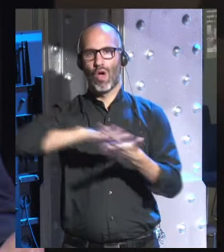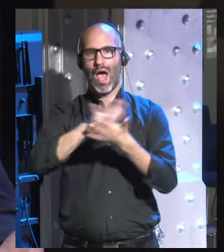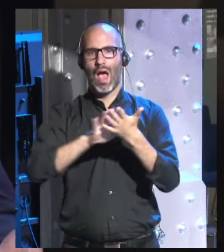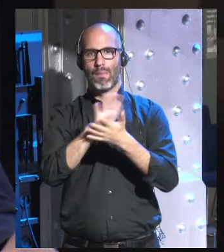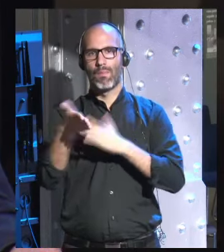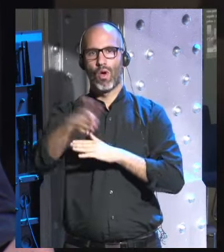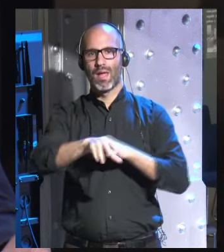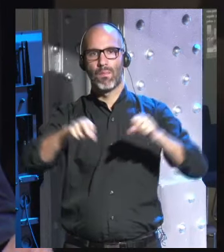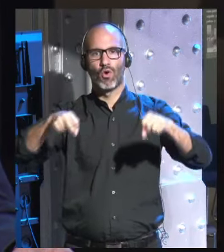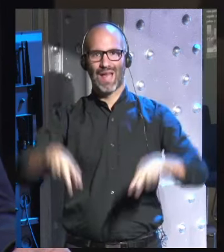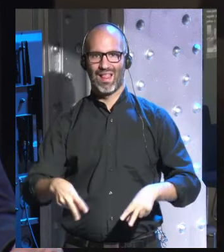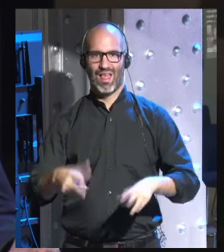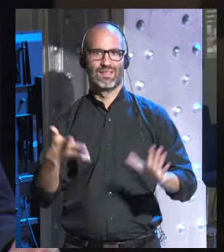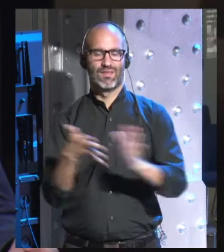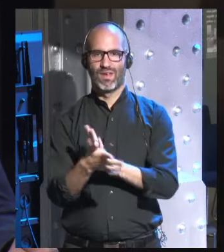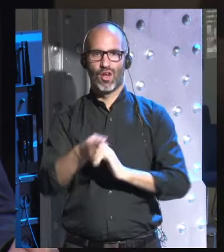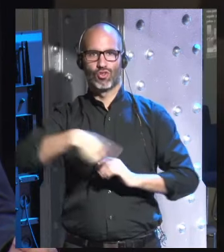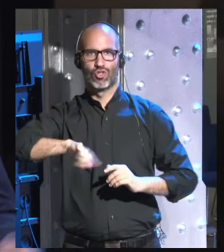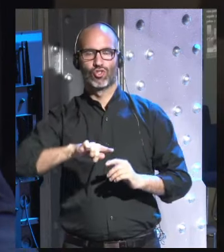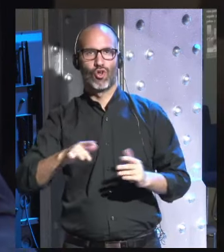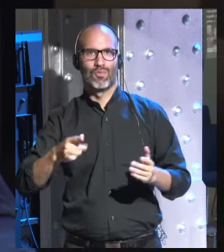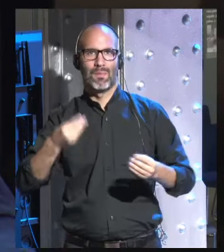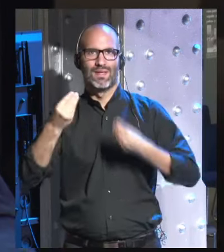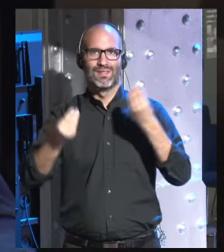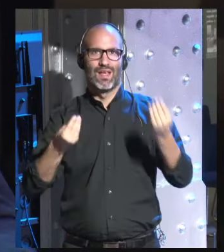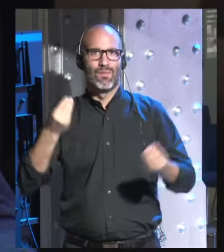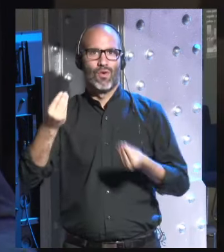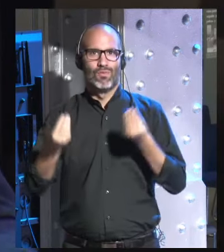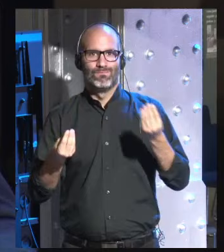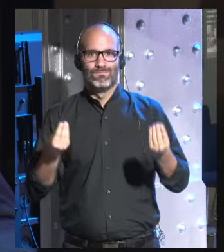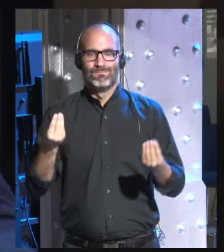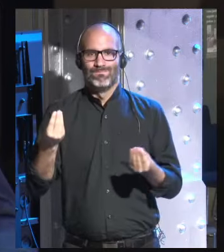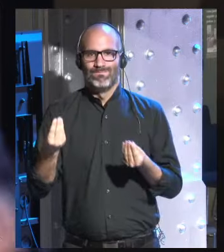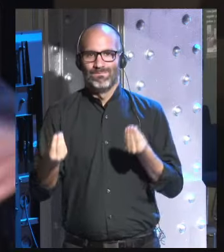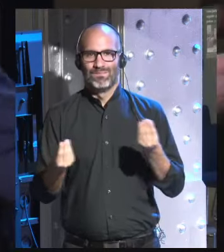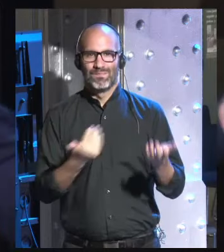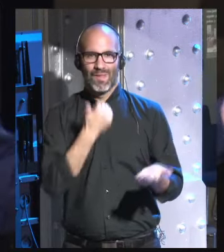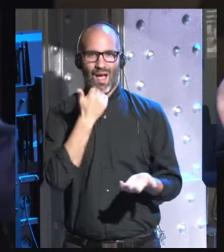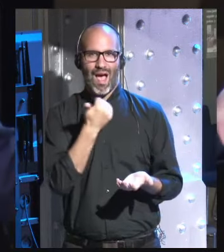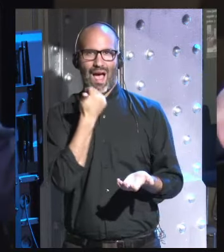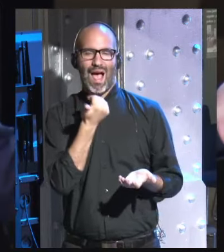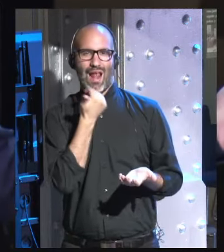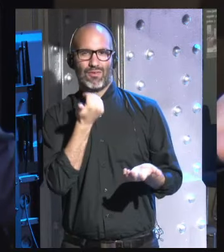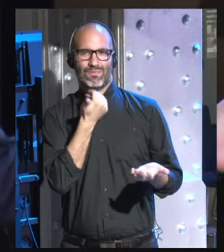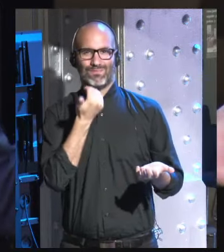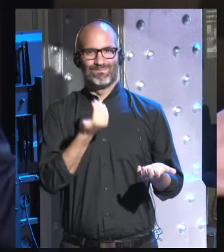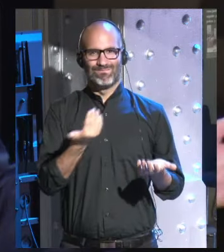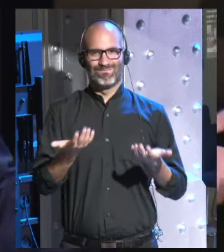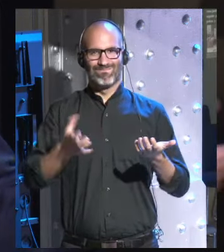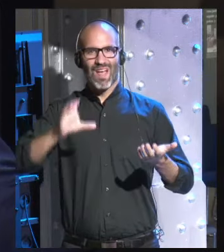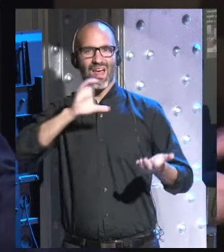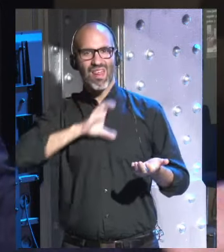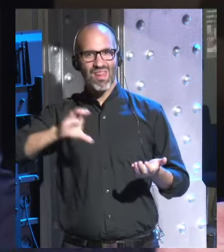normalmente no imaginamos que los algo así como que los científicos